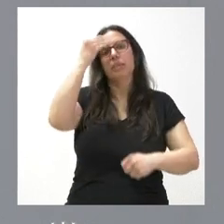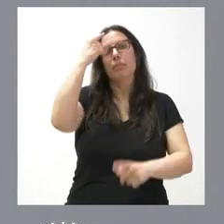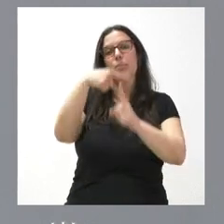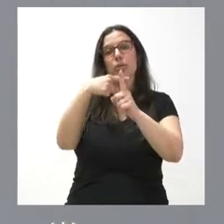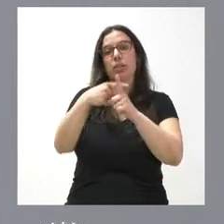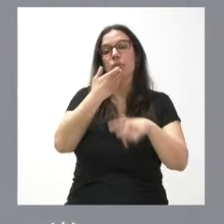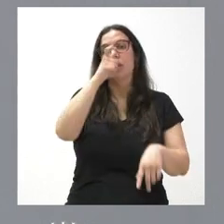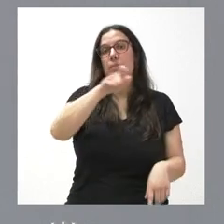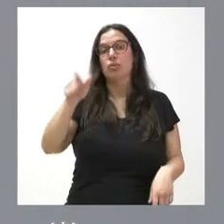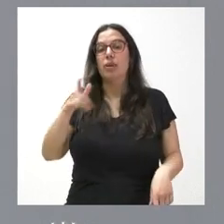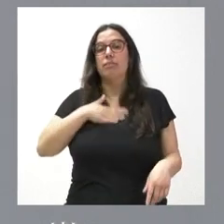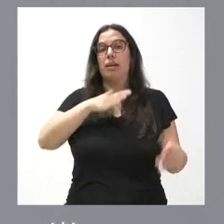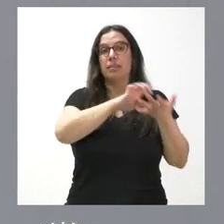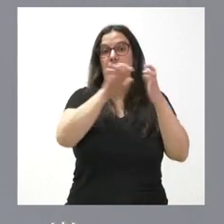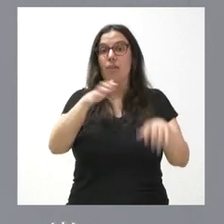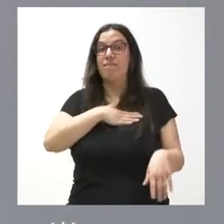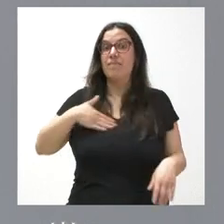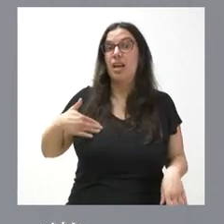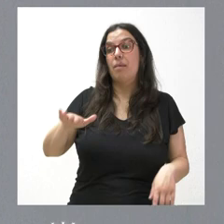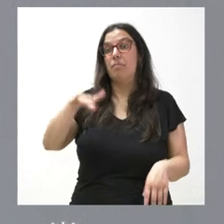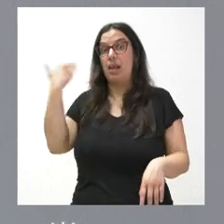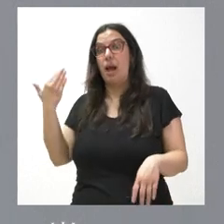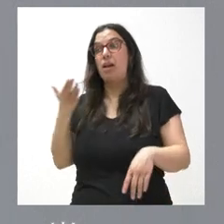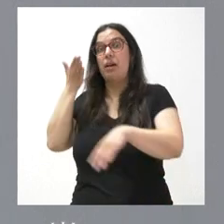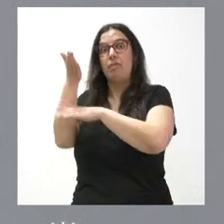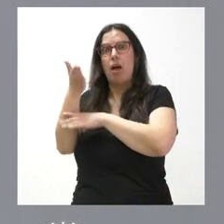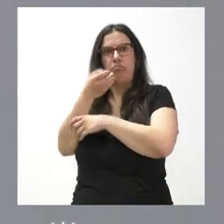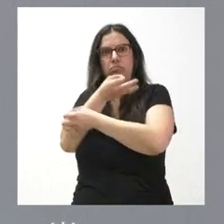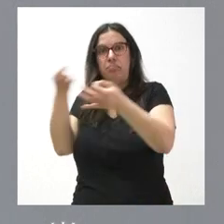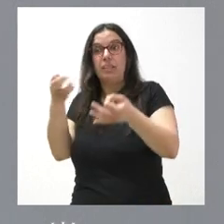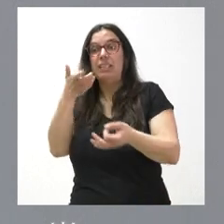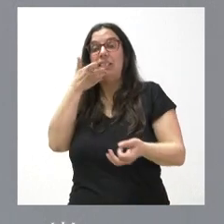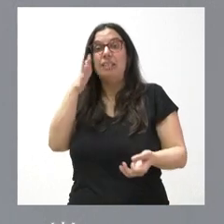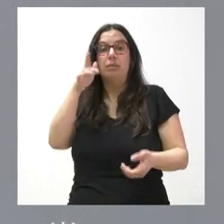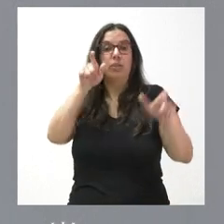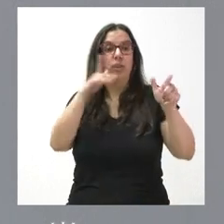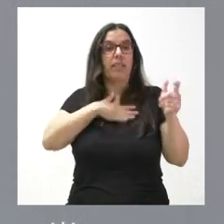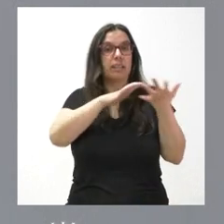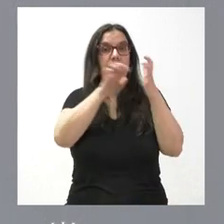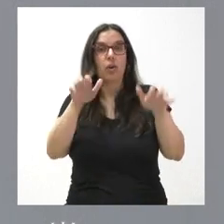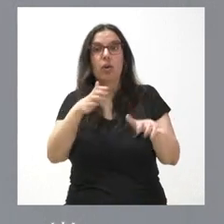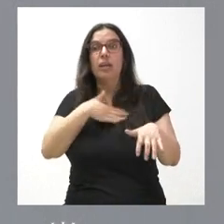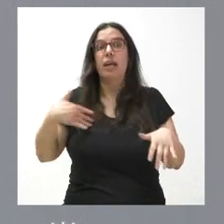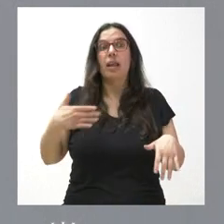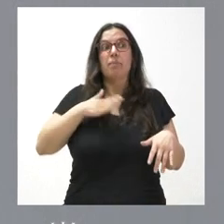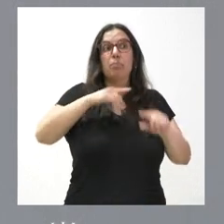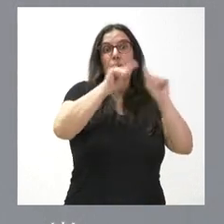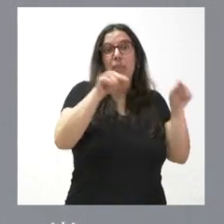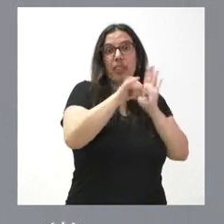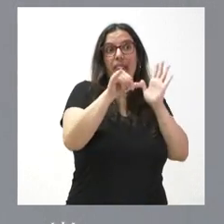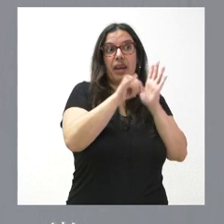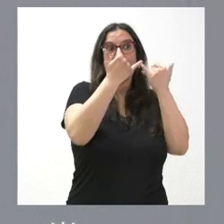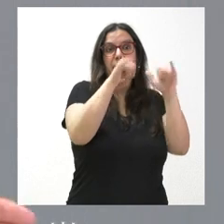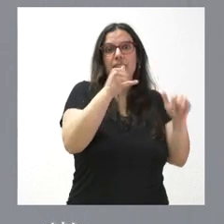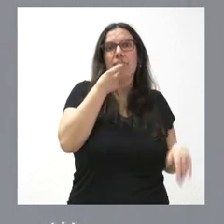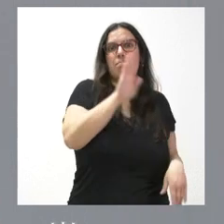aquellas personas de Castilla y León que deseen ir a Villalar lo puedan realizar. Aquellas personas de Castilla y León que deseen celebrar la fiesta en sus provincias también lo puedan